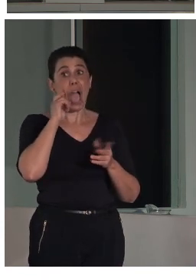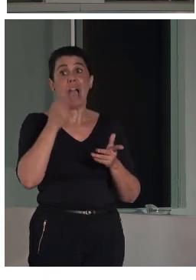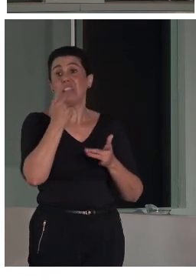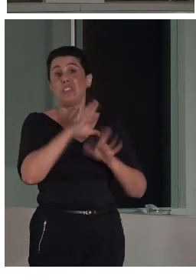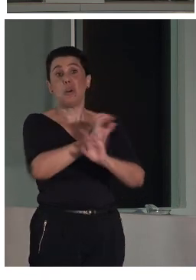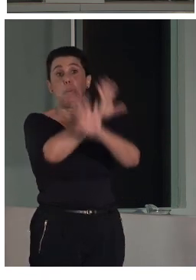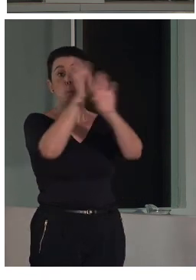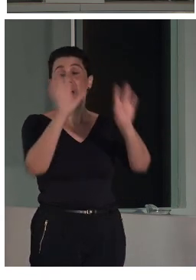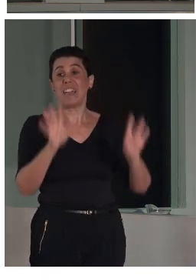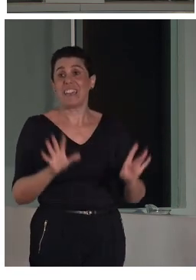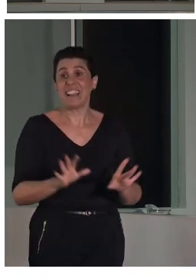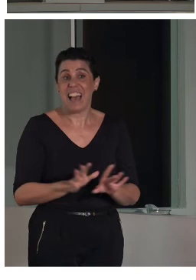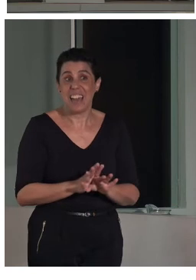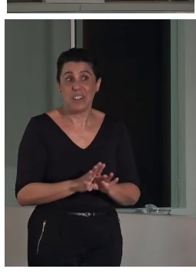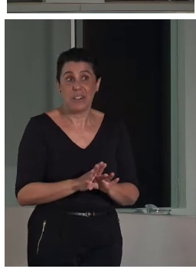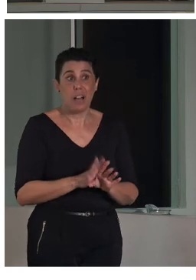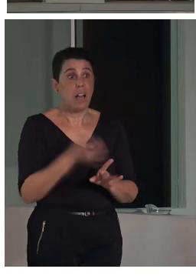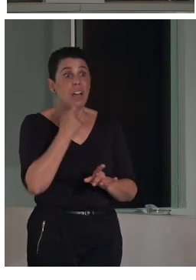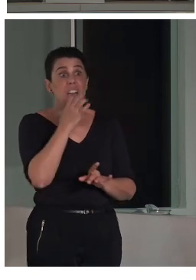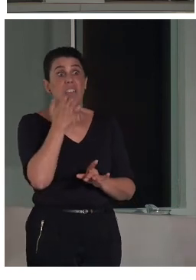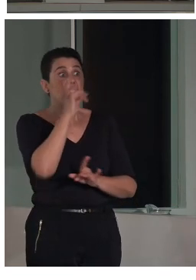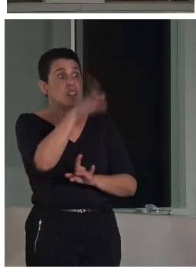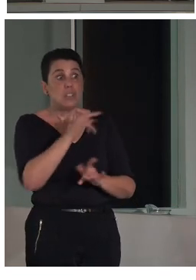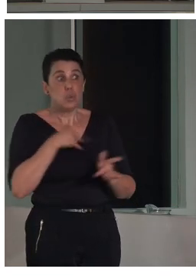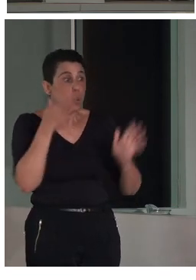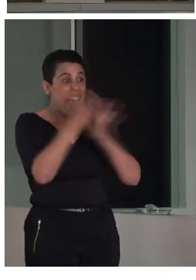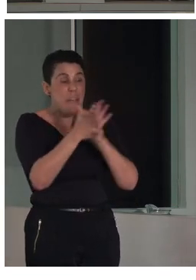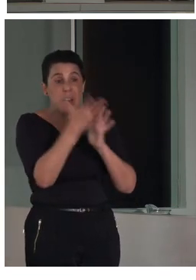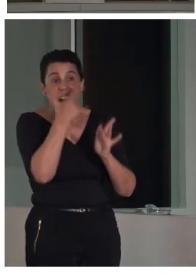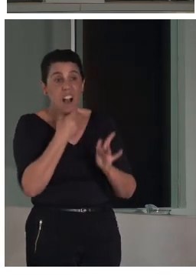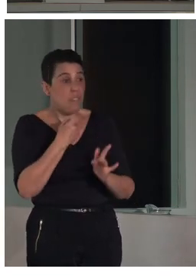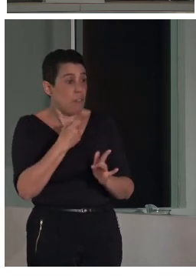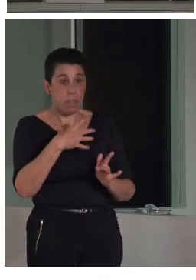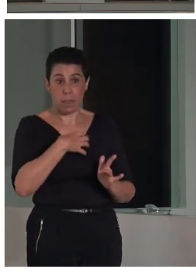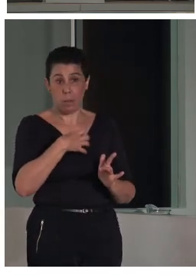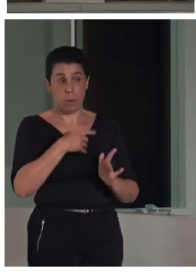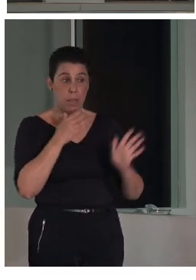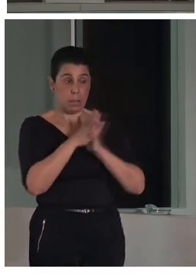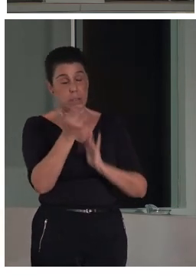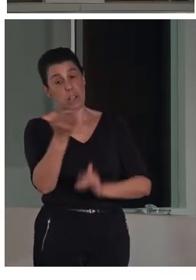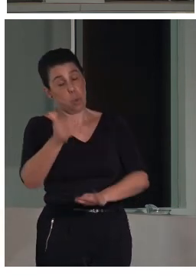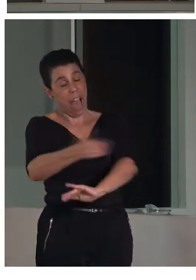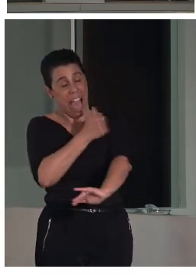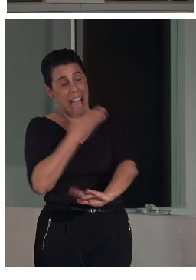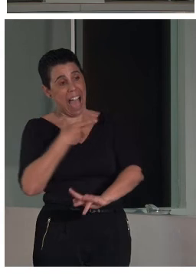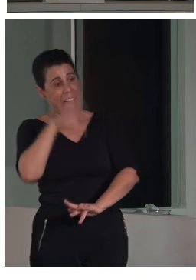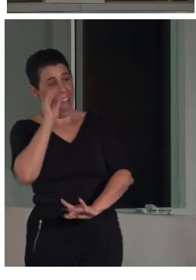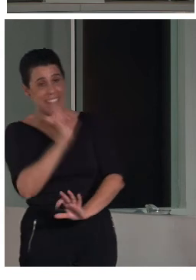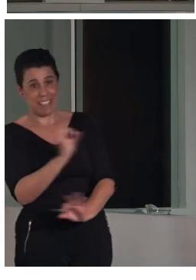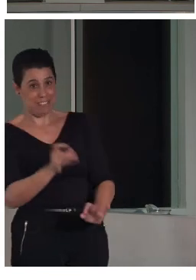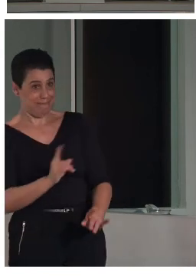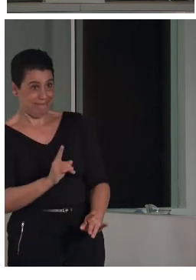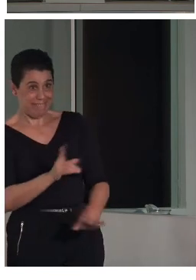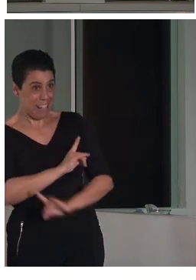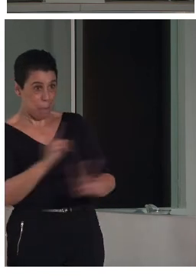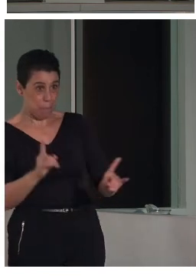manera simple es porque tú tampoco lo has entendido adecuadamente entonces lo importante en estos casos es siempre ponerse